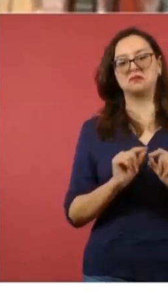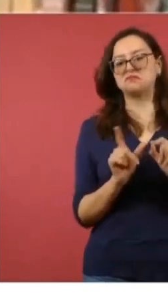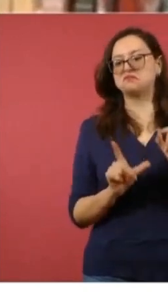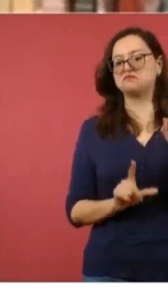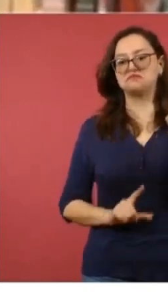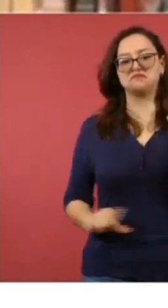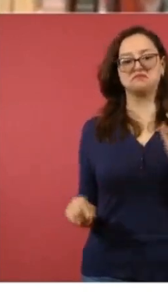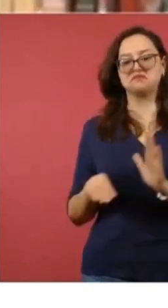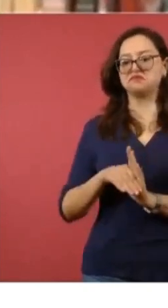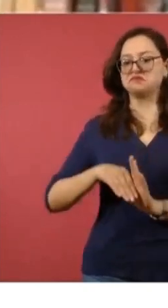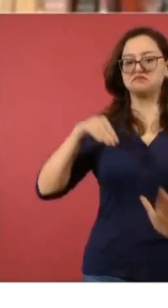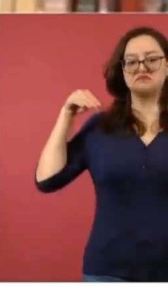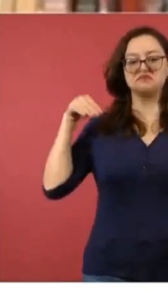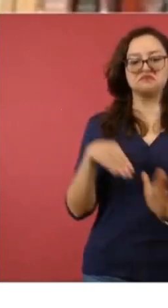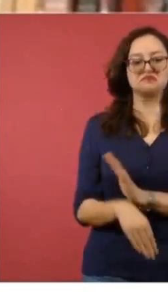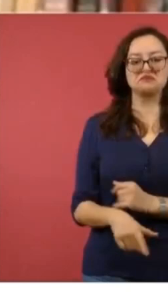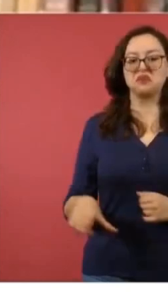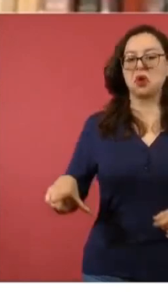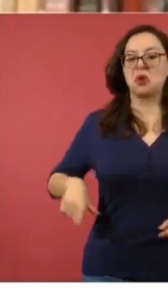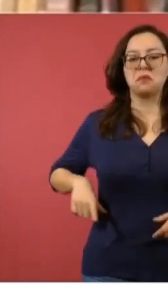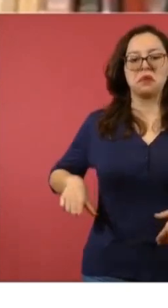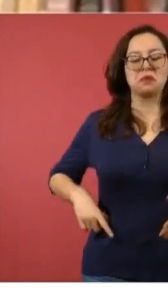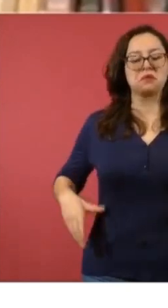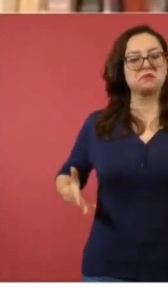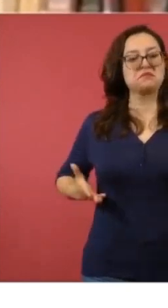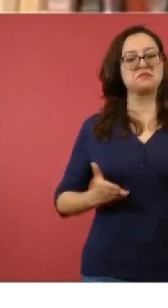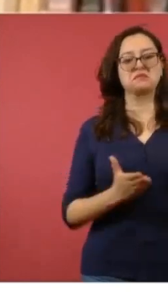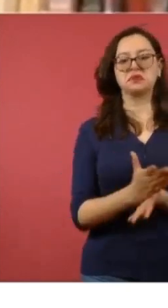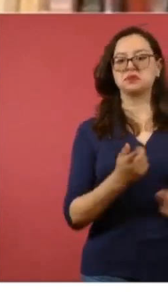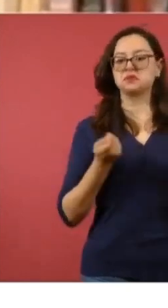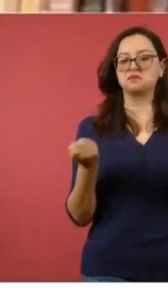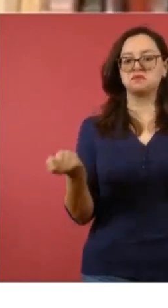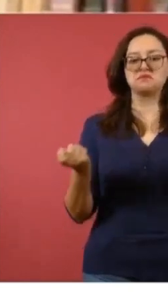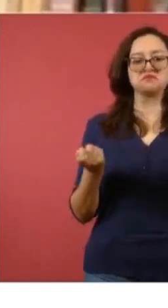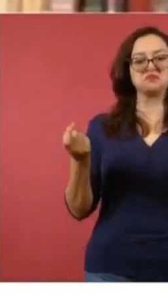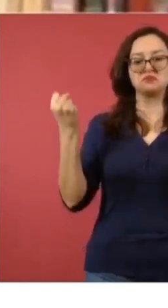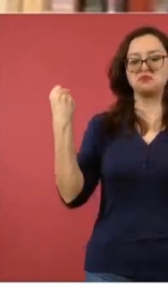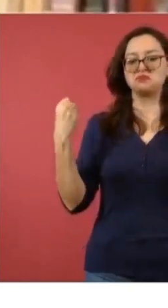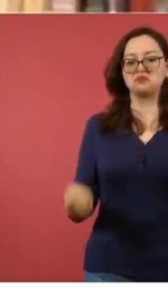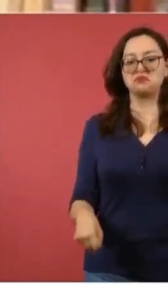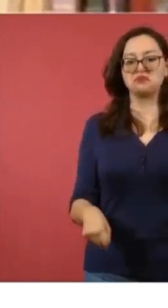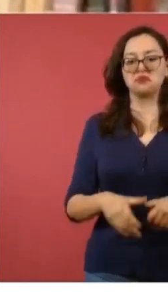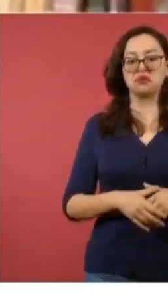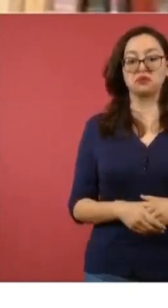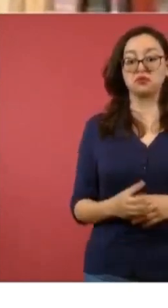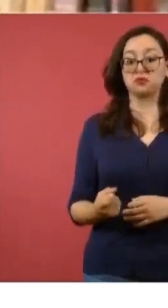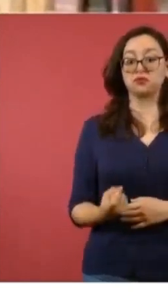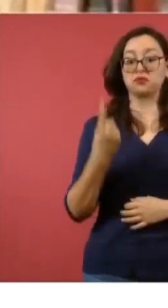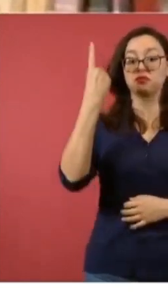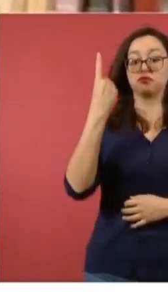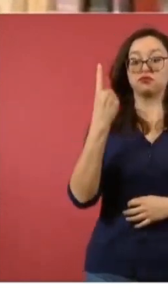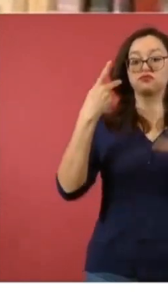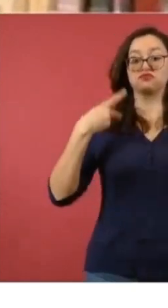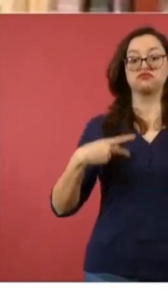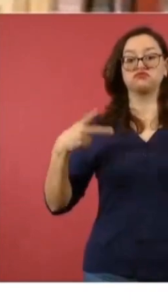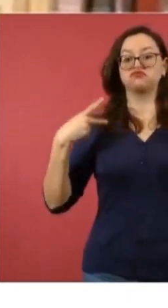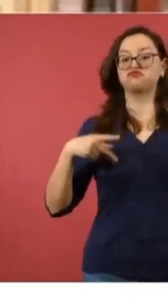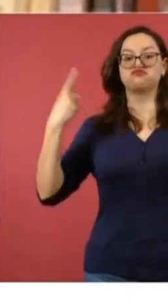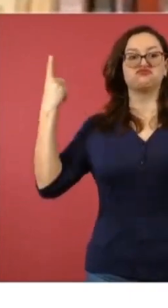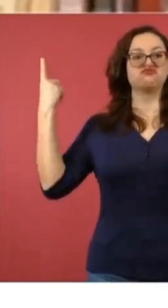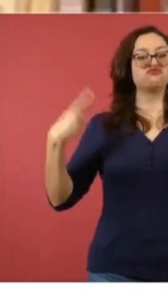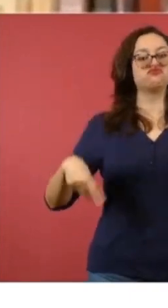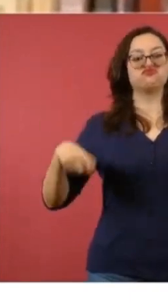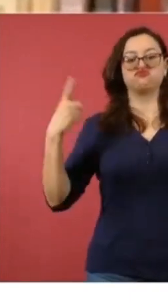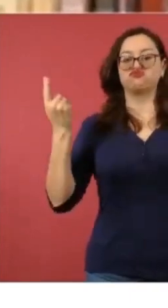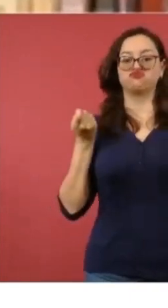una etapa de autoritarismo irremediable, porque sería una sola persona la que decidiera todo.